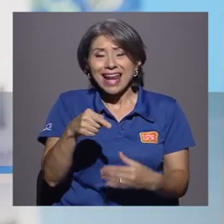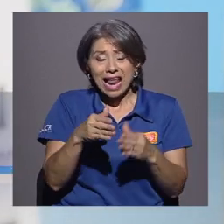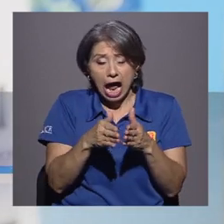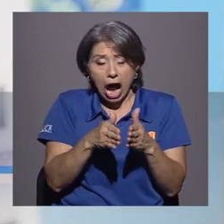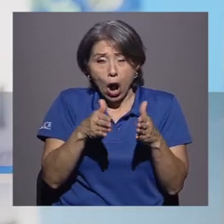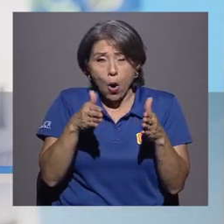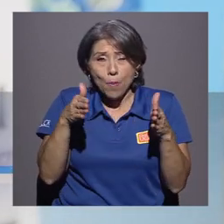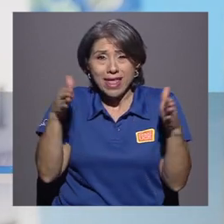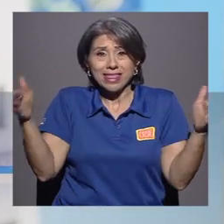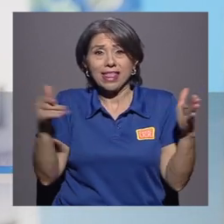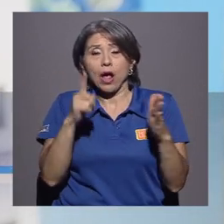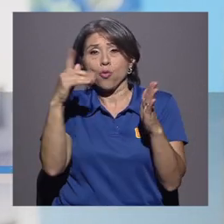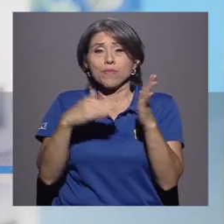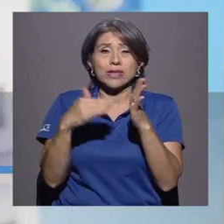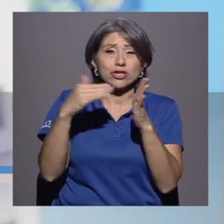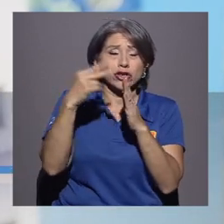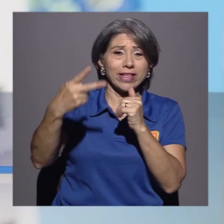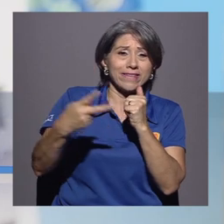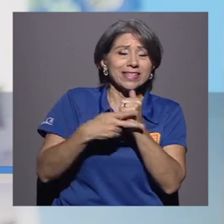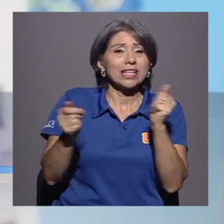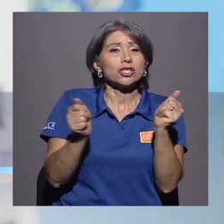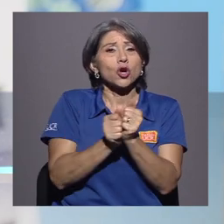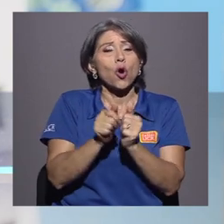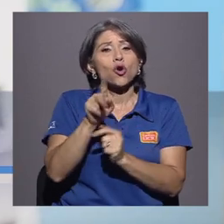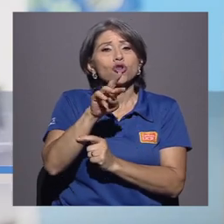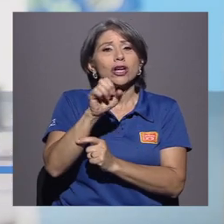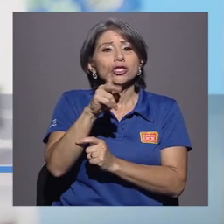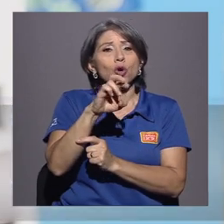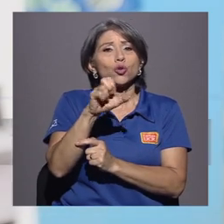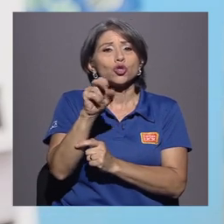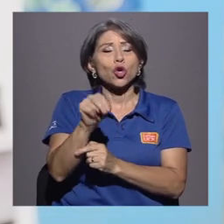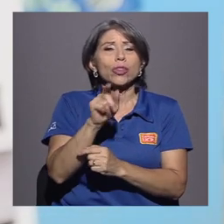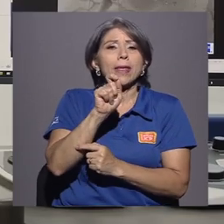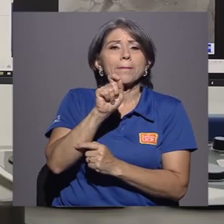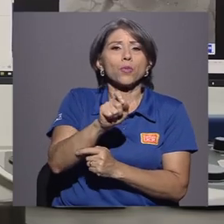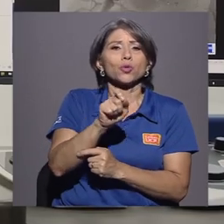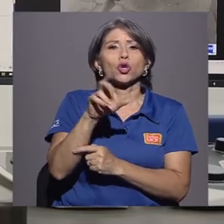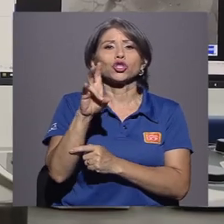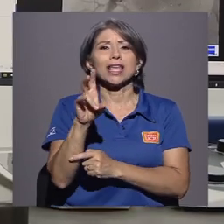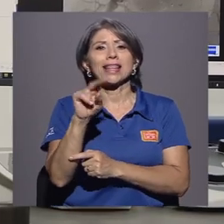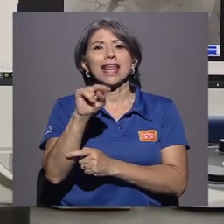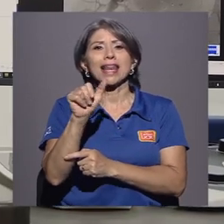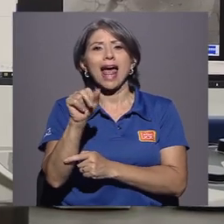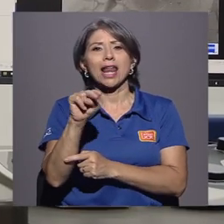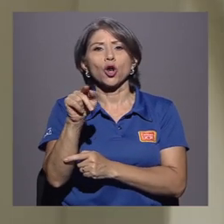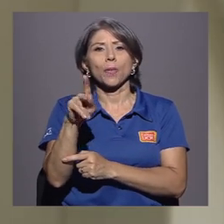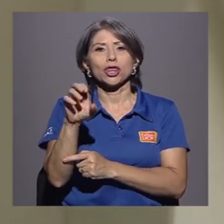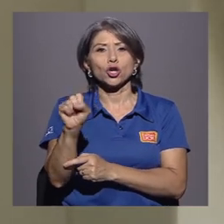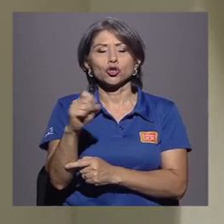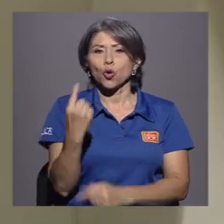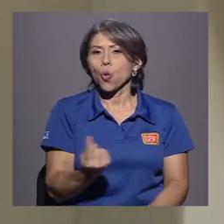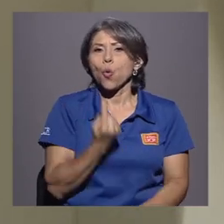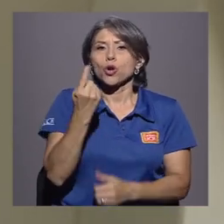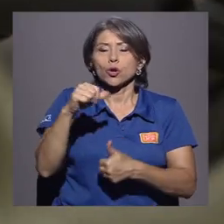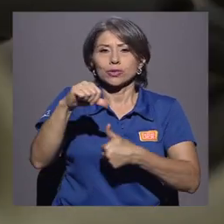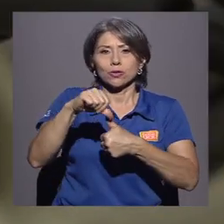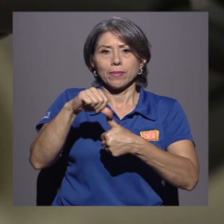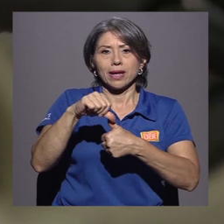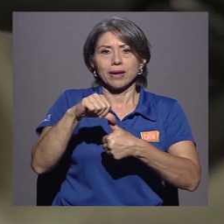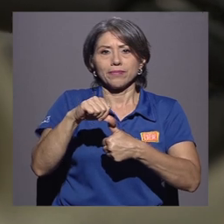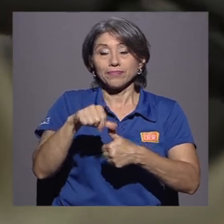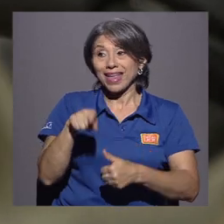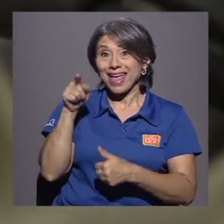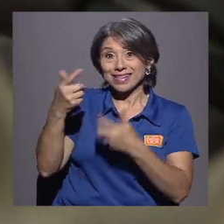un millón de veces con una resolución de 0.7 nanómetros y es el único en Centroamérica. El